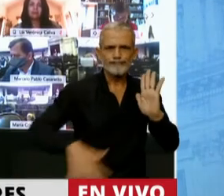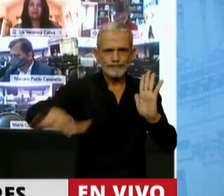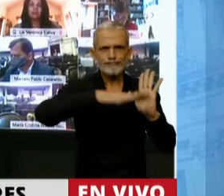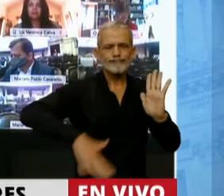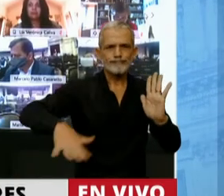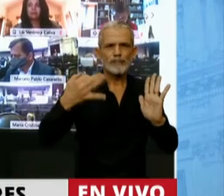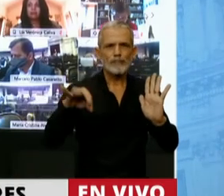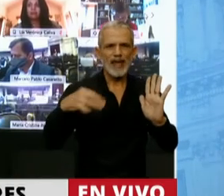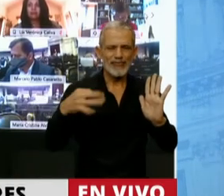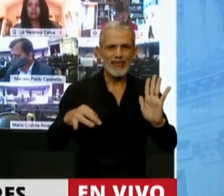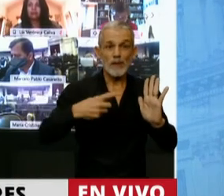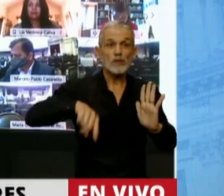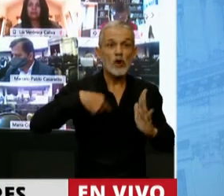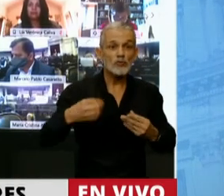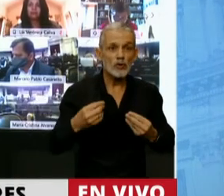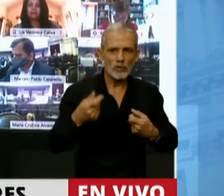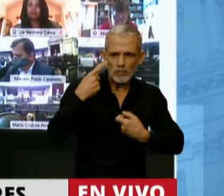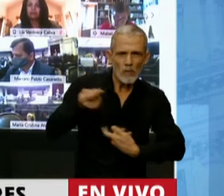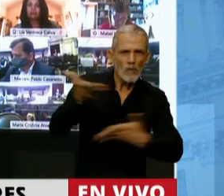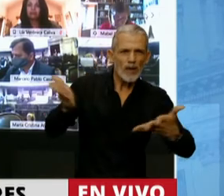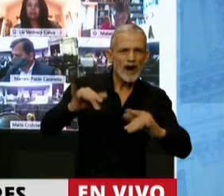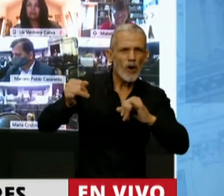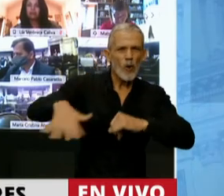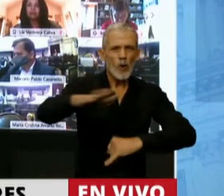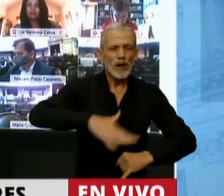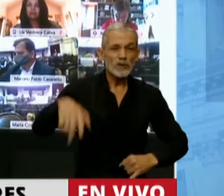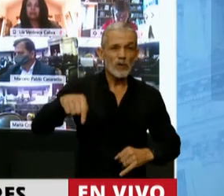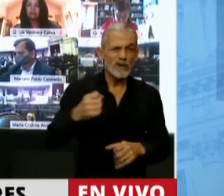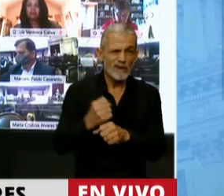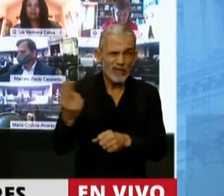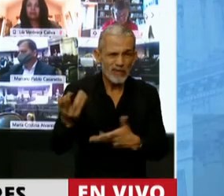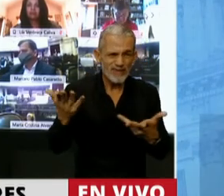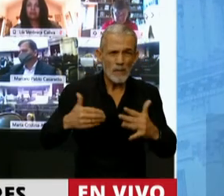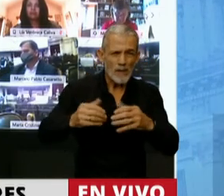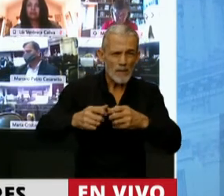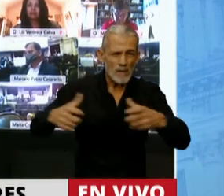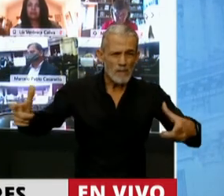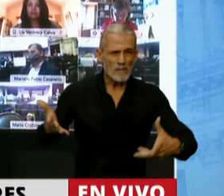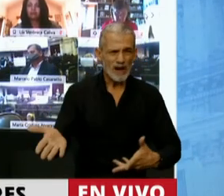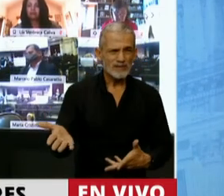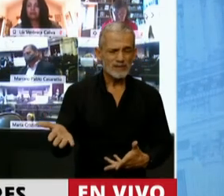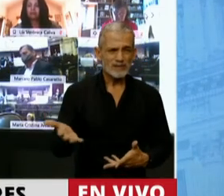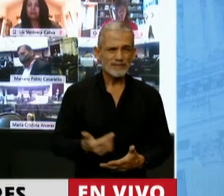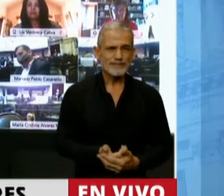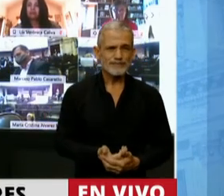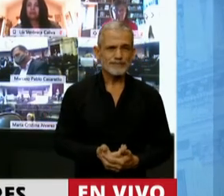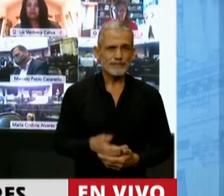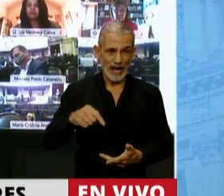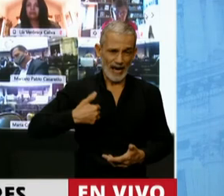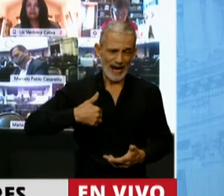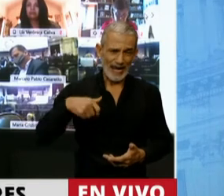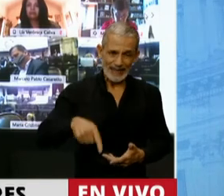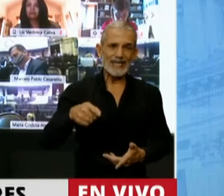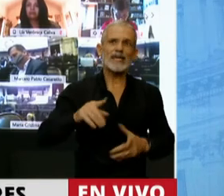que llevar a toda esa juventud, que hoy está precarizada cada vez más en nuestro